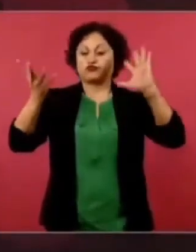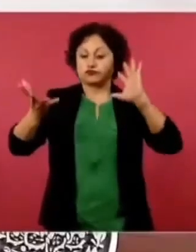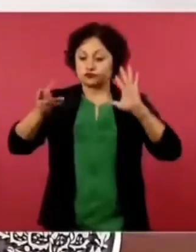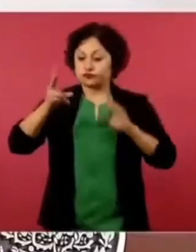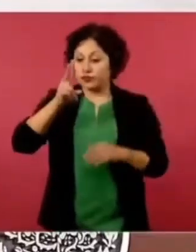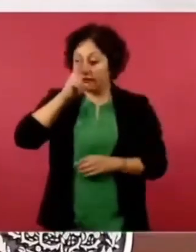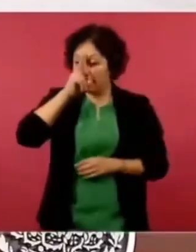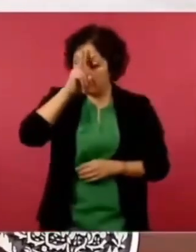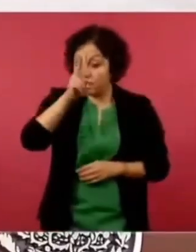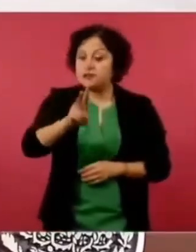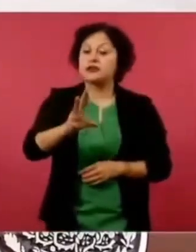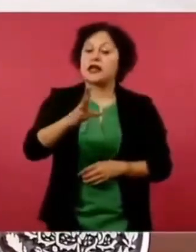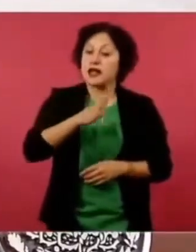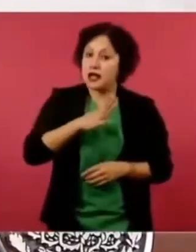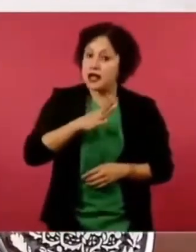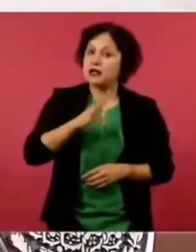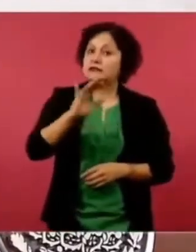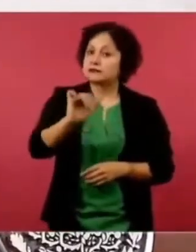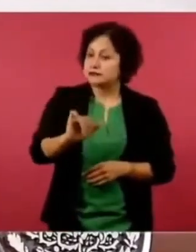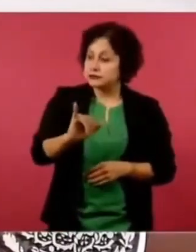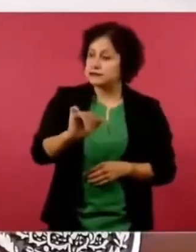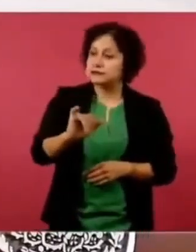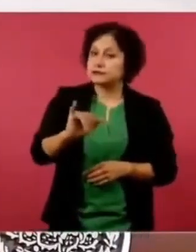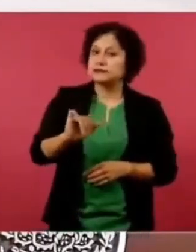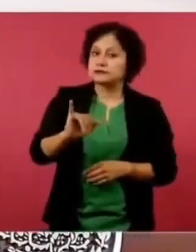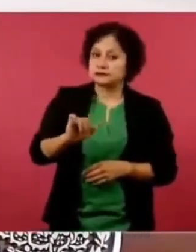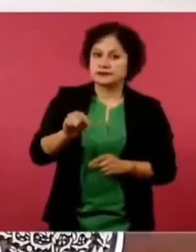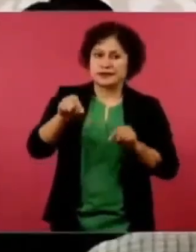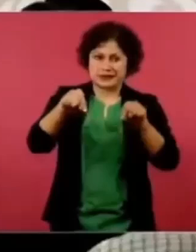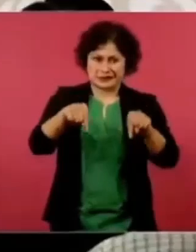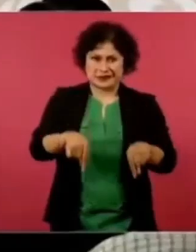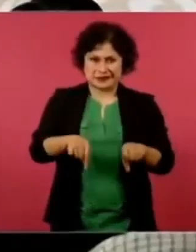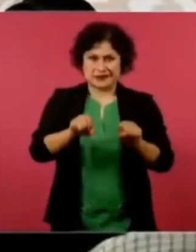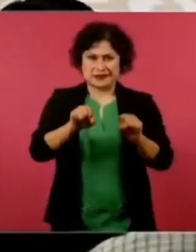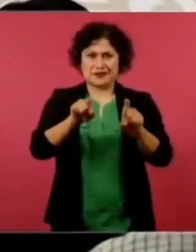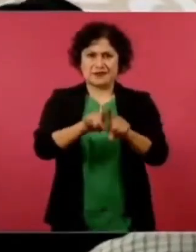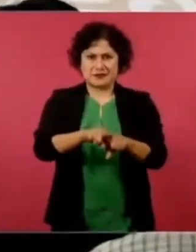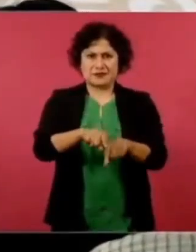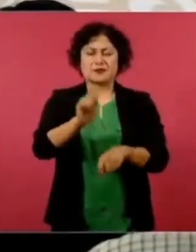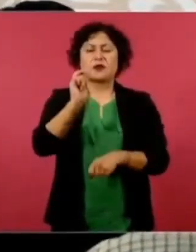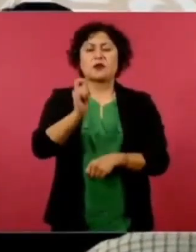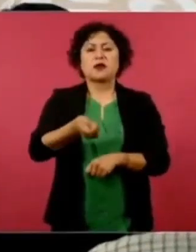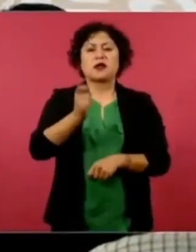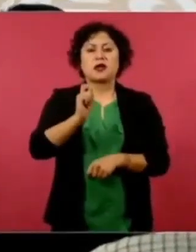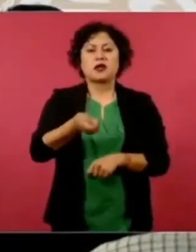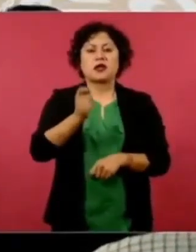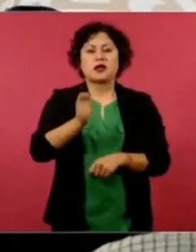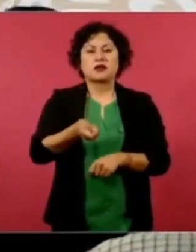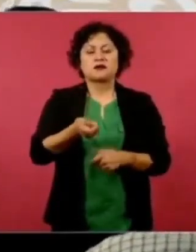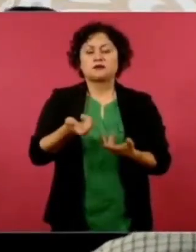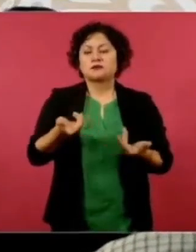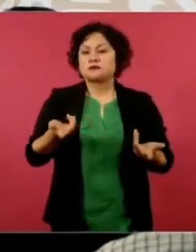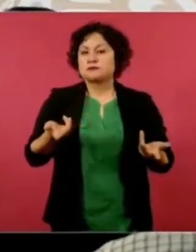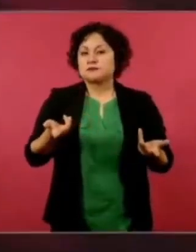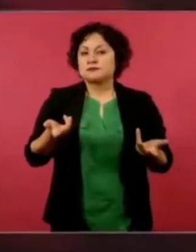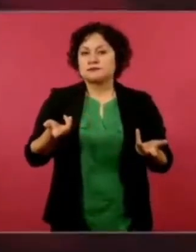lo que hemos hablado y cuando hablábamos aquí no era, digo, no estaba